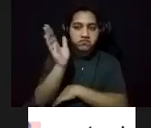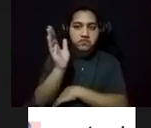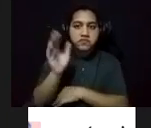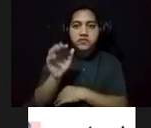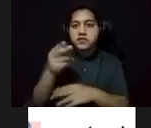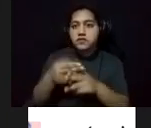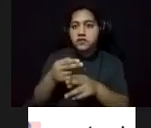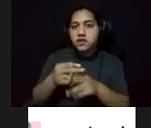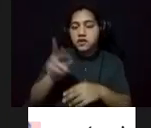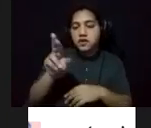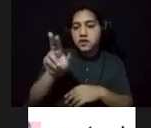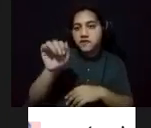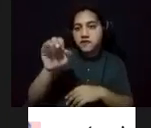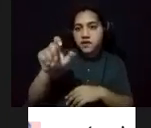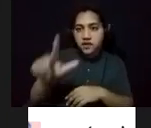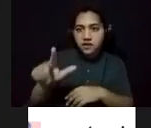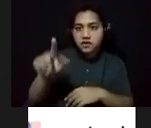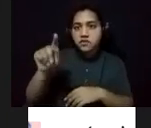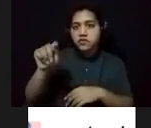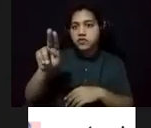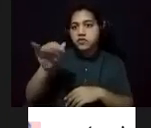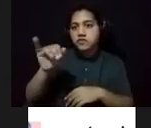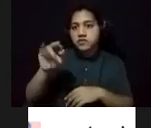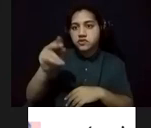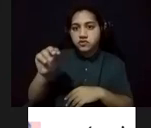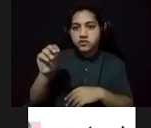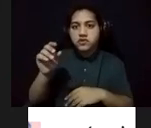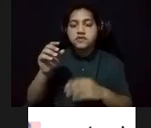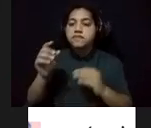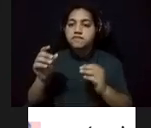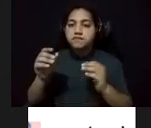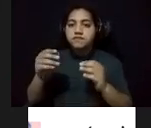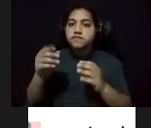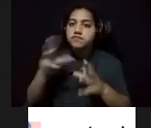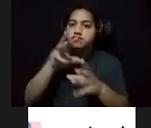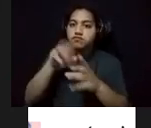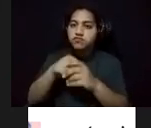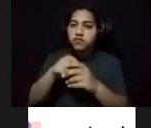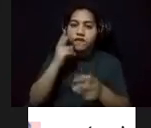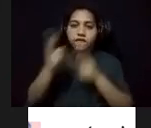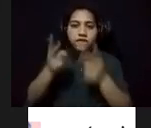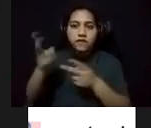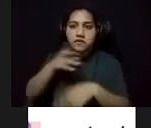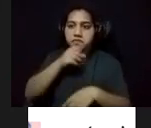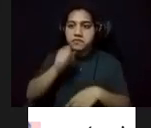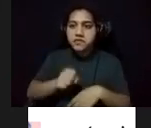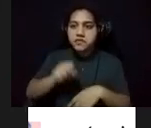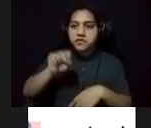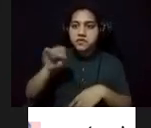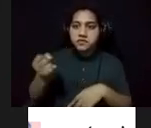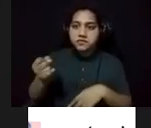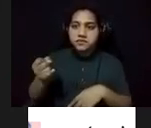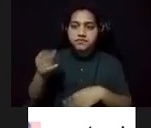Tufiño y su narrativa visual del viejo San Juan. La ciudad de San Juan en el